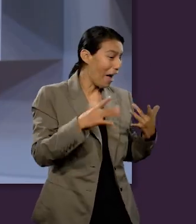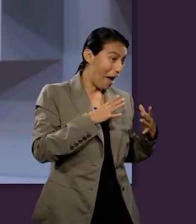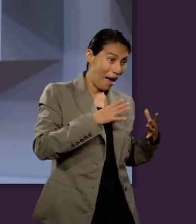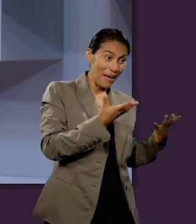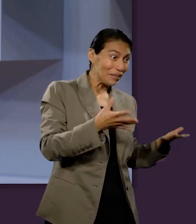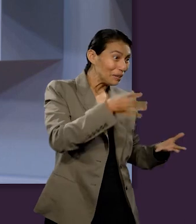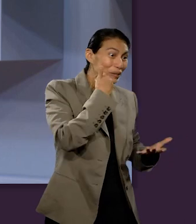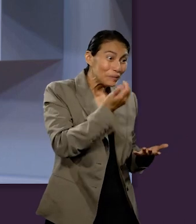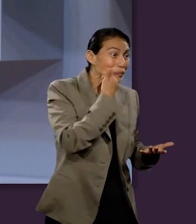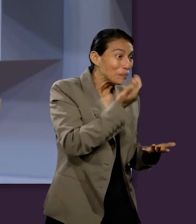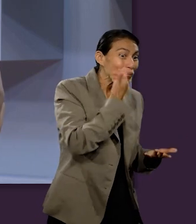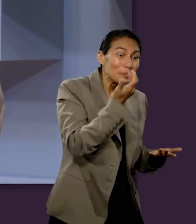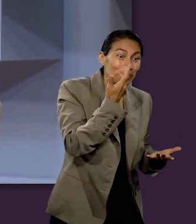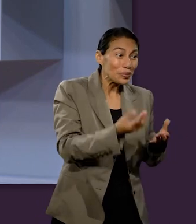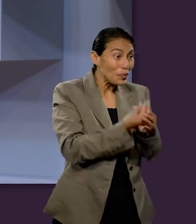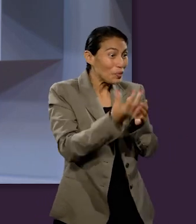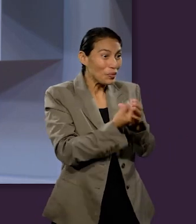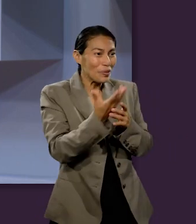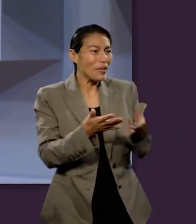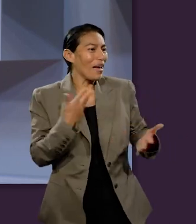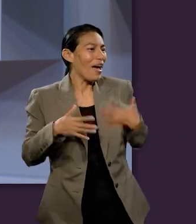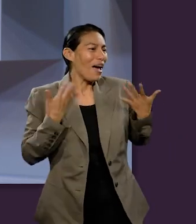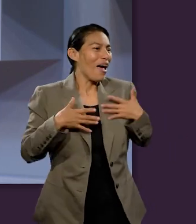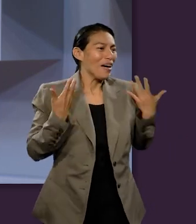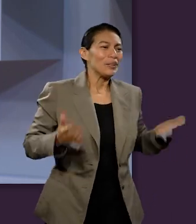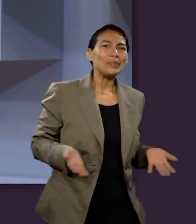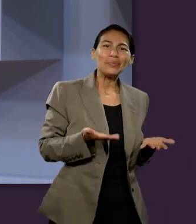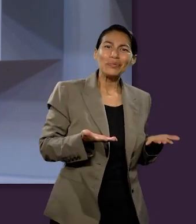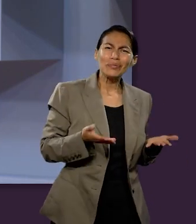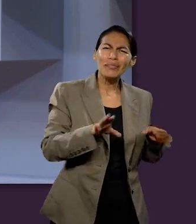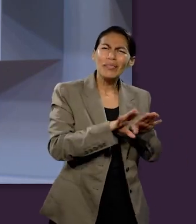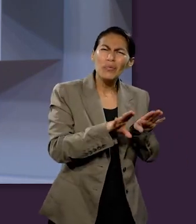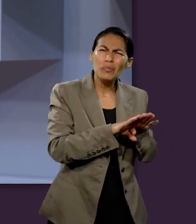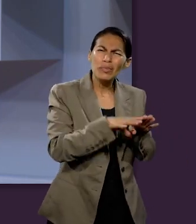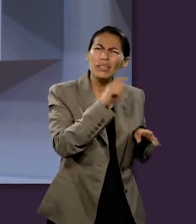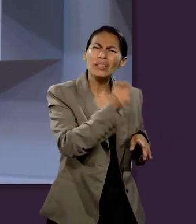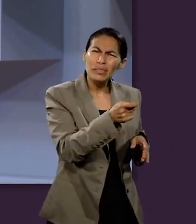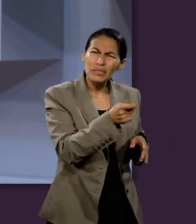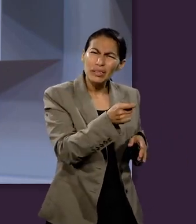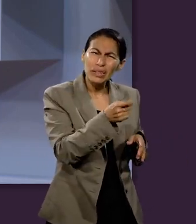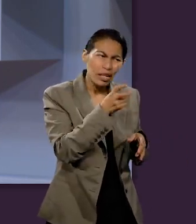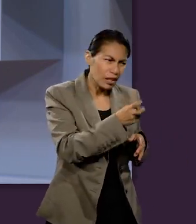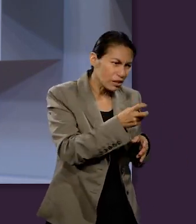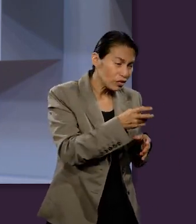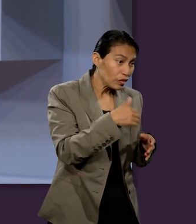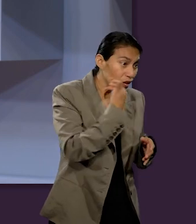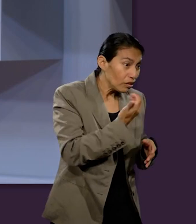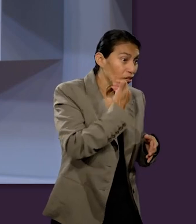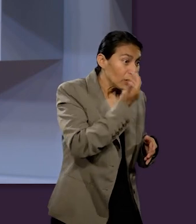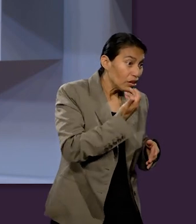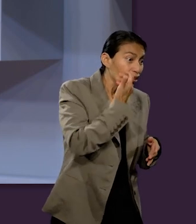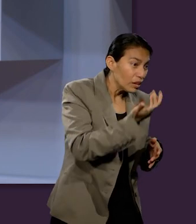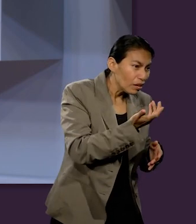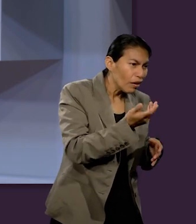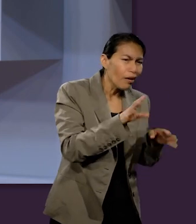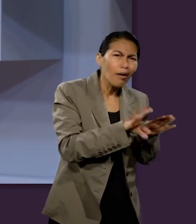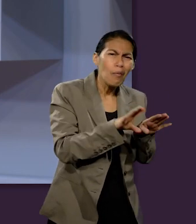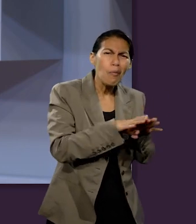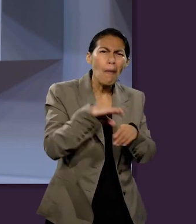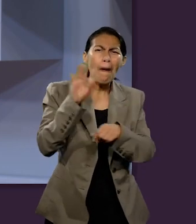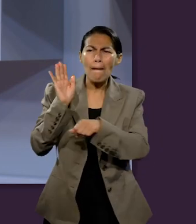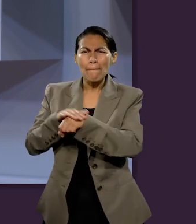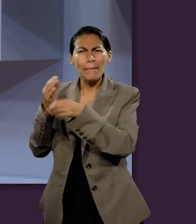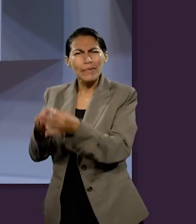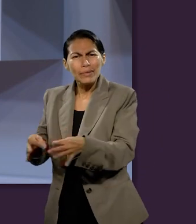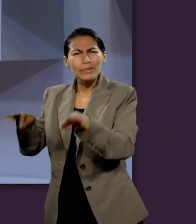queremos todo que lo queremos nuevo y hay mucha motivación pero ¿cómo deberíamos contrastar esto frente